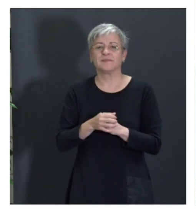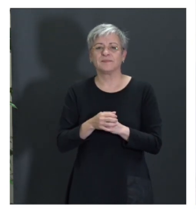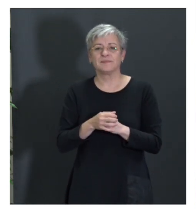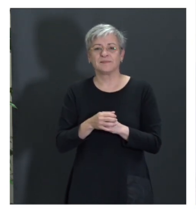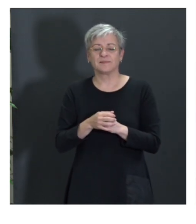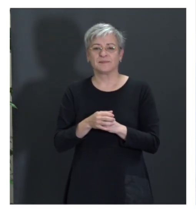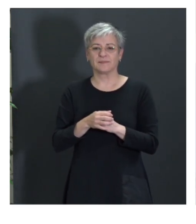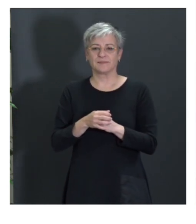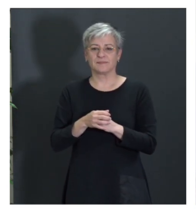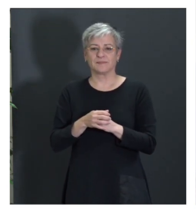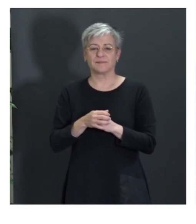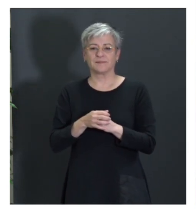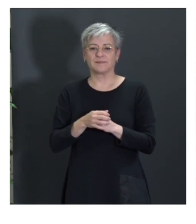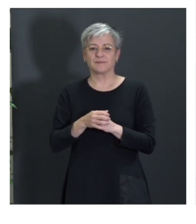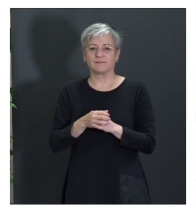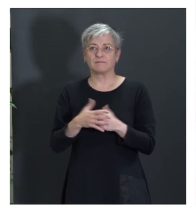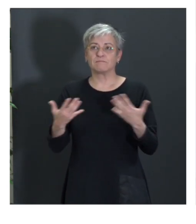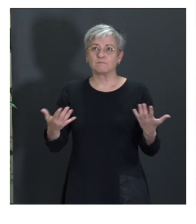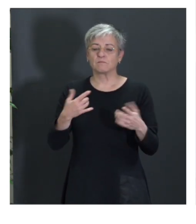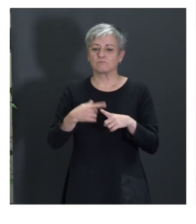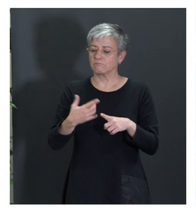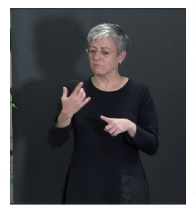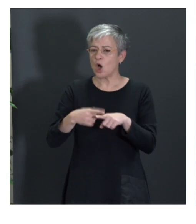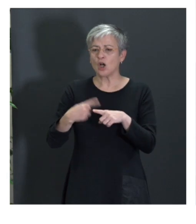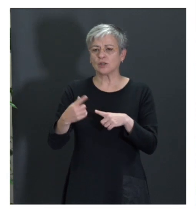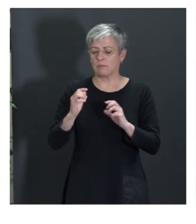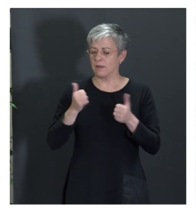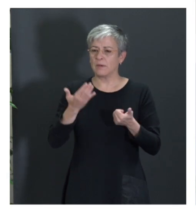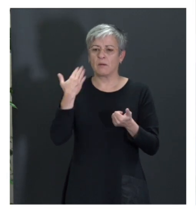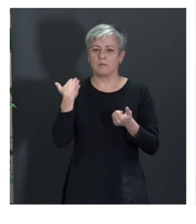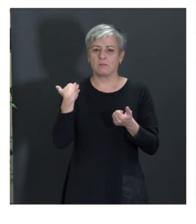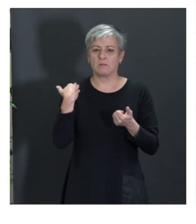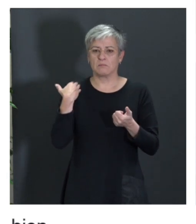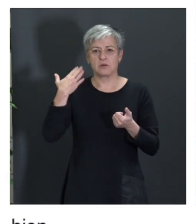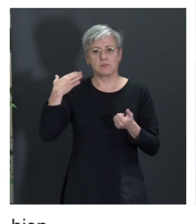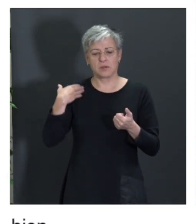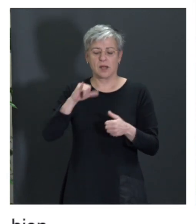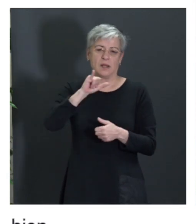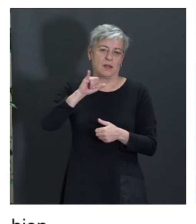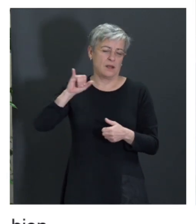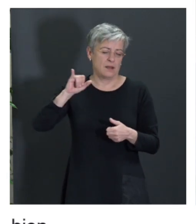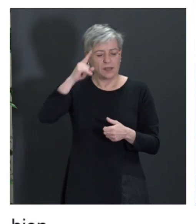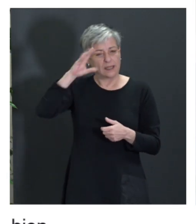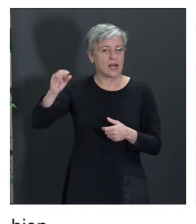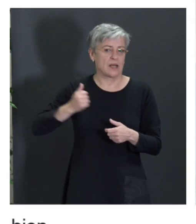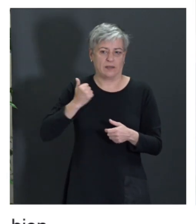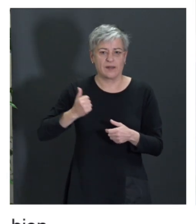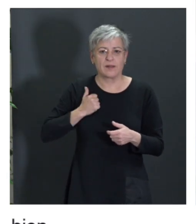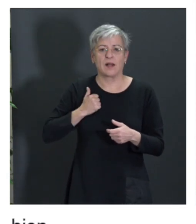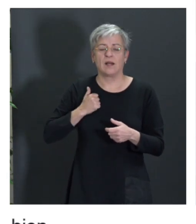cosas así que empezamos hace tiempo, ¿no? Pues Rosa también ha comentado que la IA está con nosotros hace